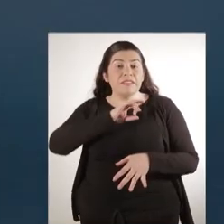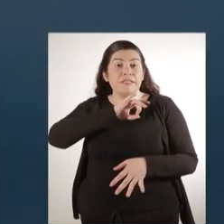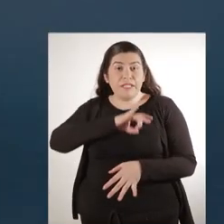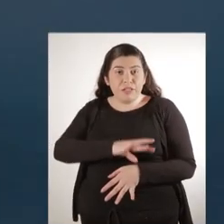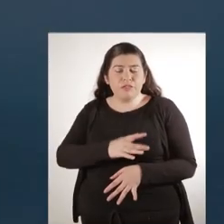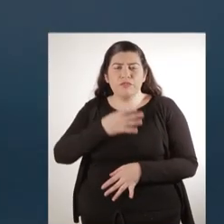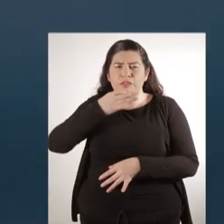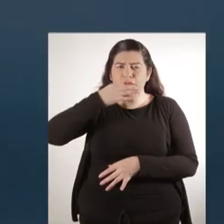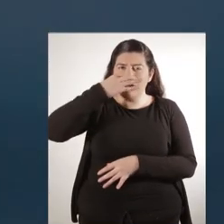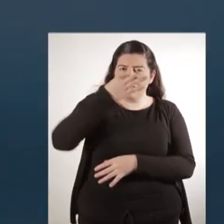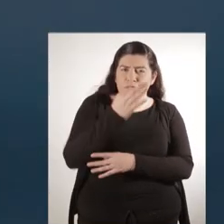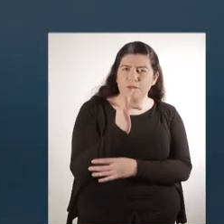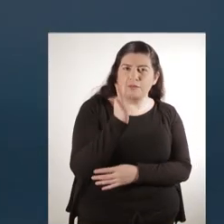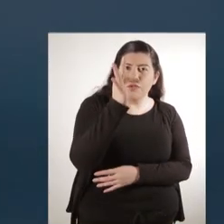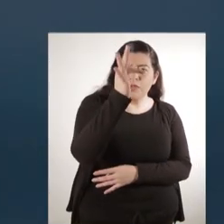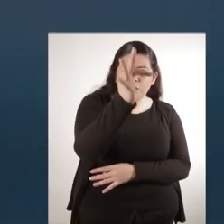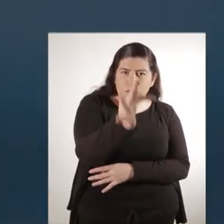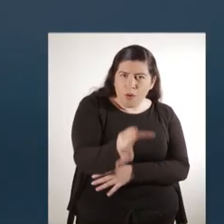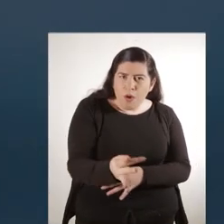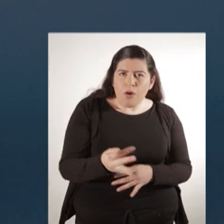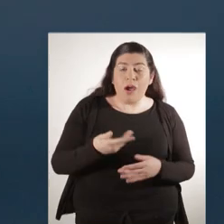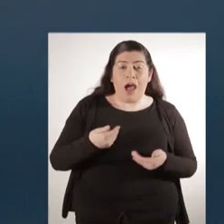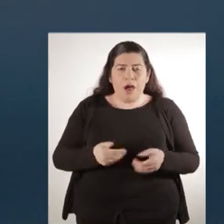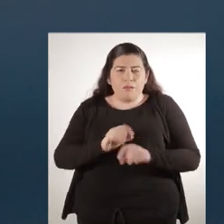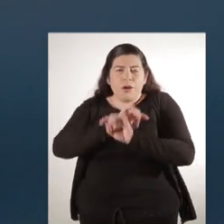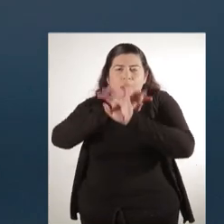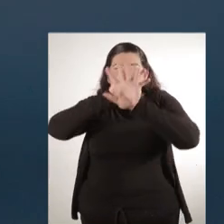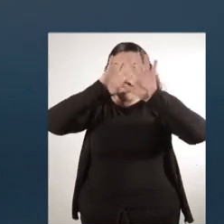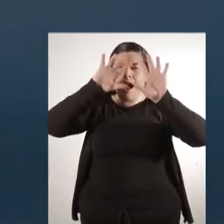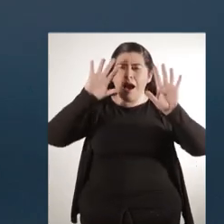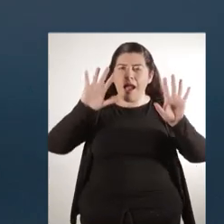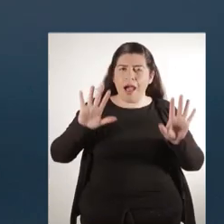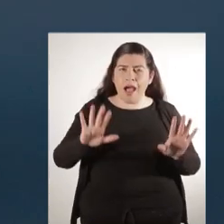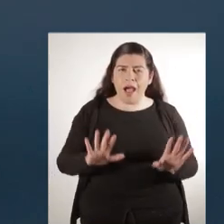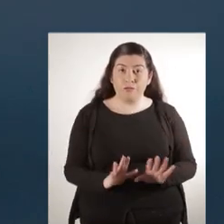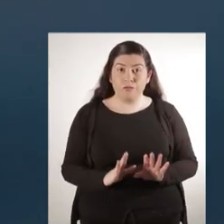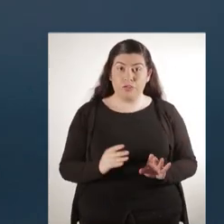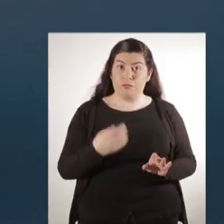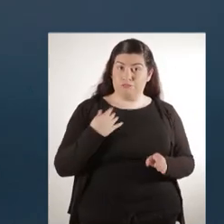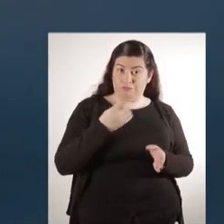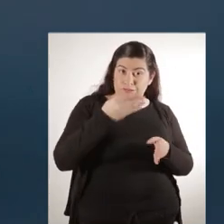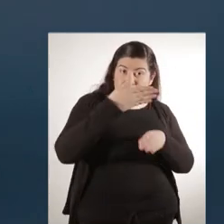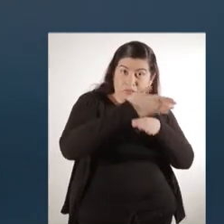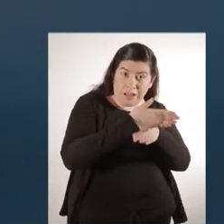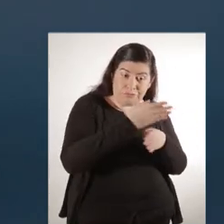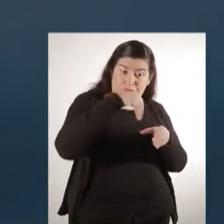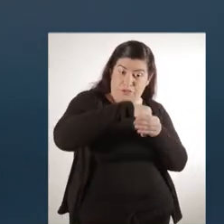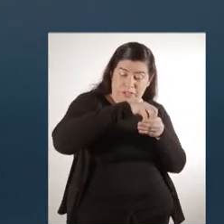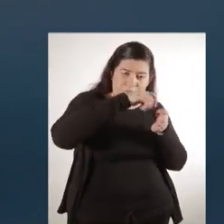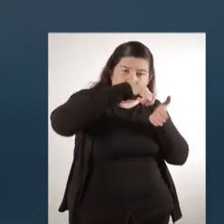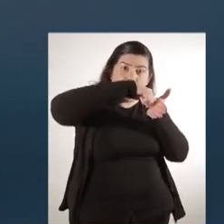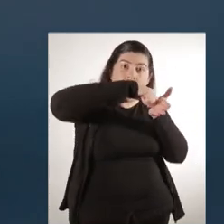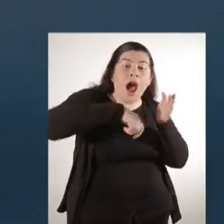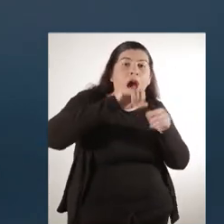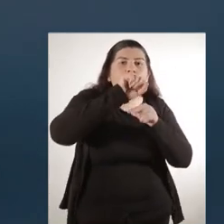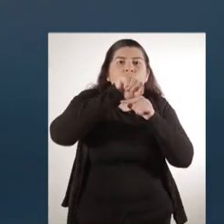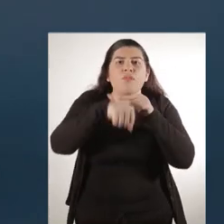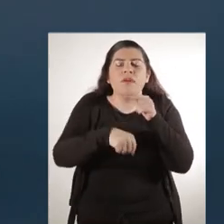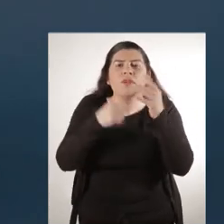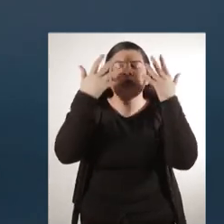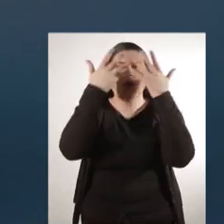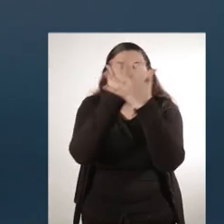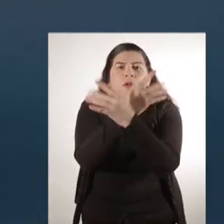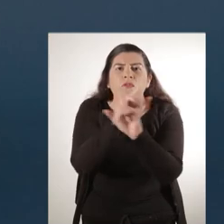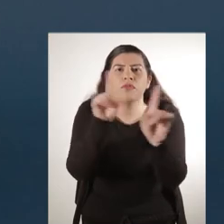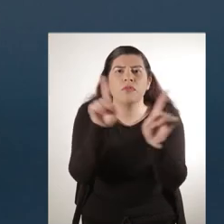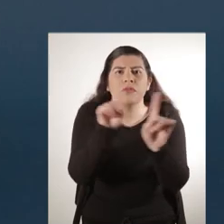Ya, chileno, yo te voy a decirte tu destino, te lo voy a decírtelo ahora muy clarito. Tú vas a ir a la urna y tú vas a hacer la rayita